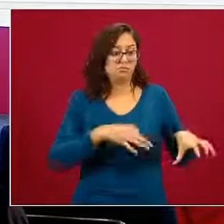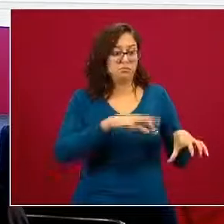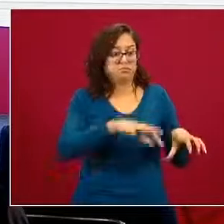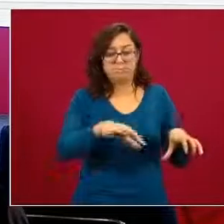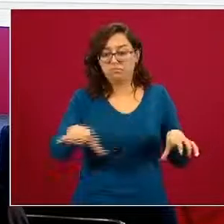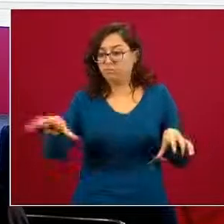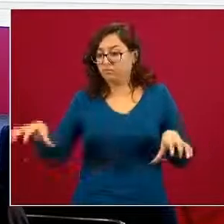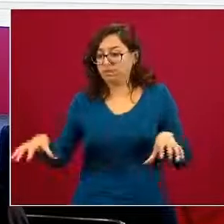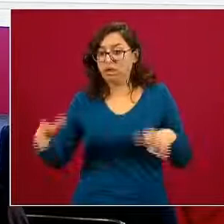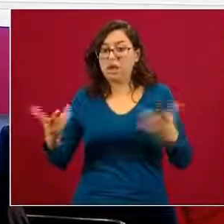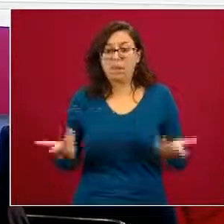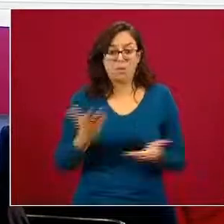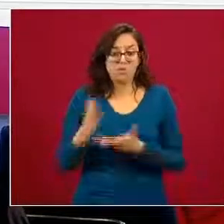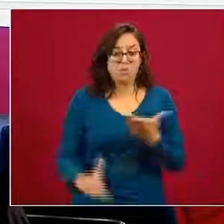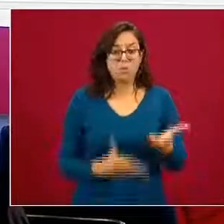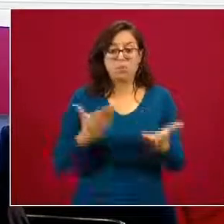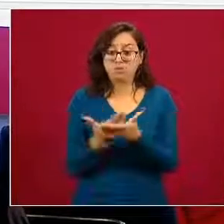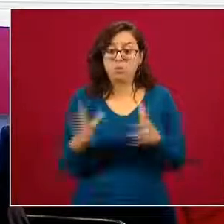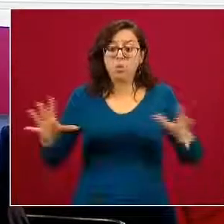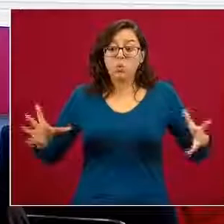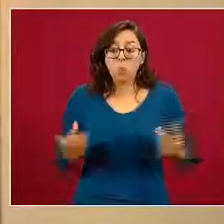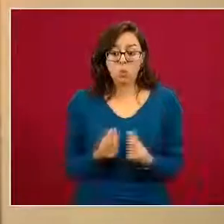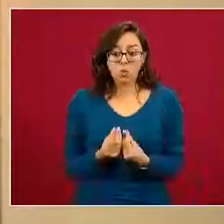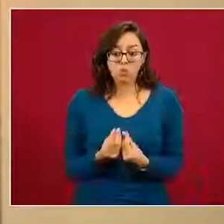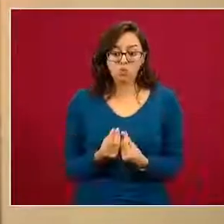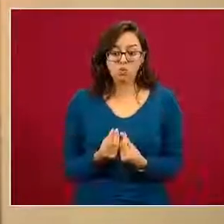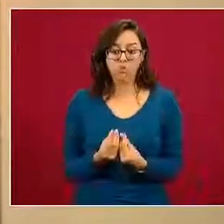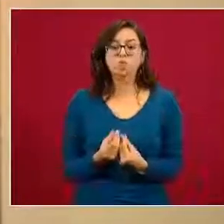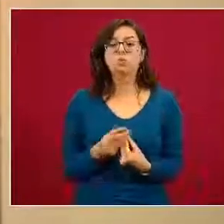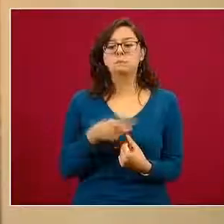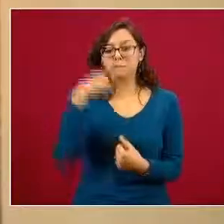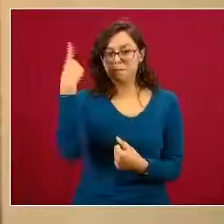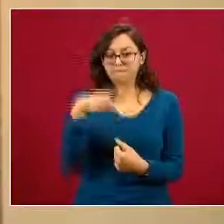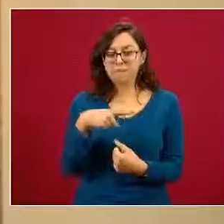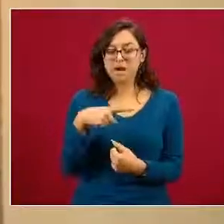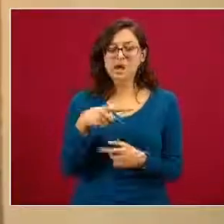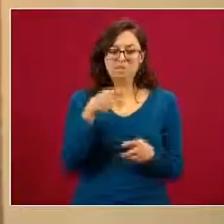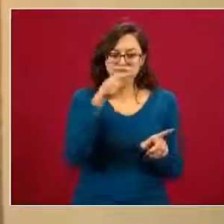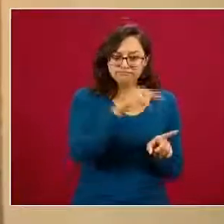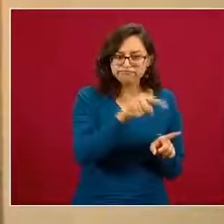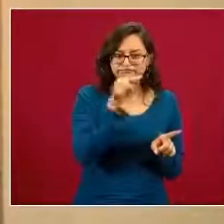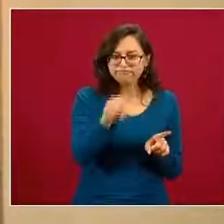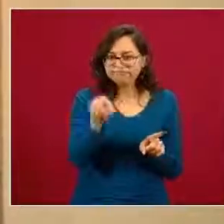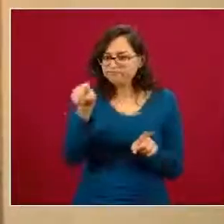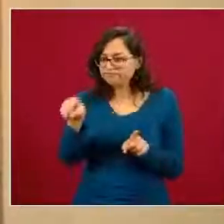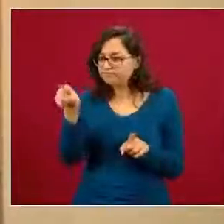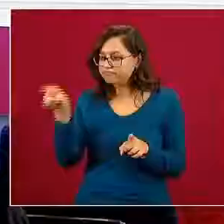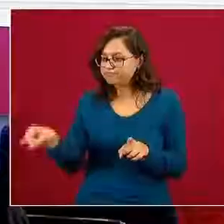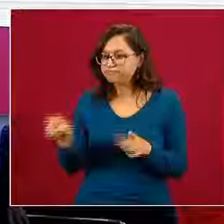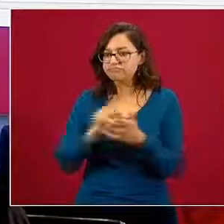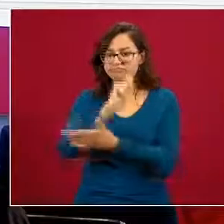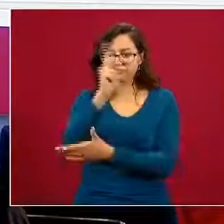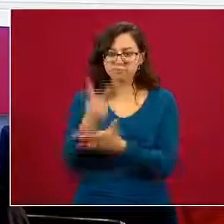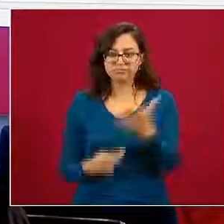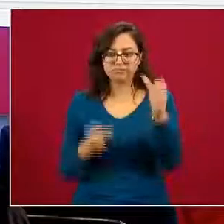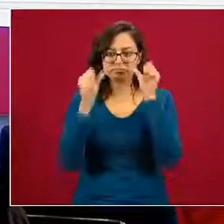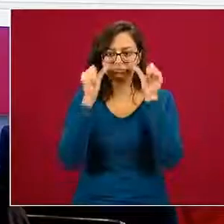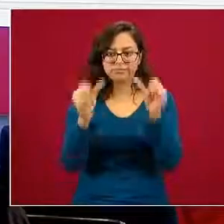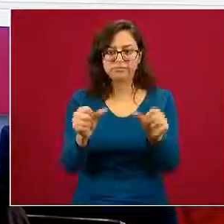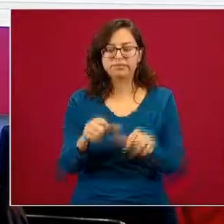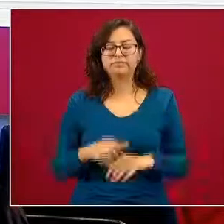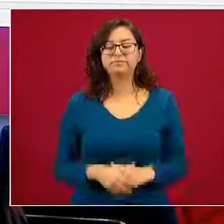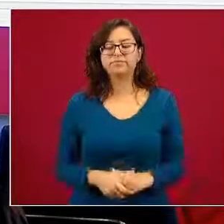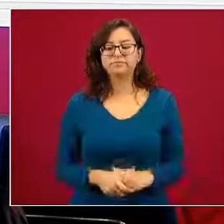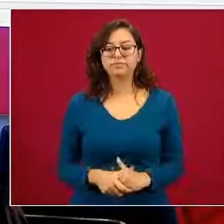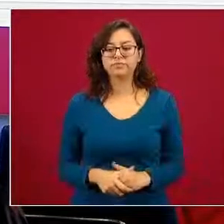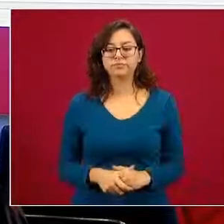toda una propuesta de intervención en esos espacios en el Programa Nacional la siguiente